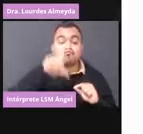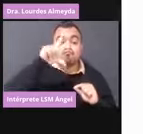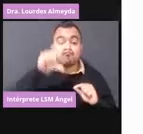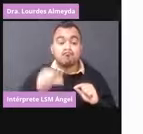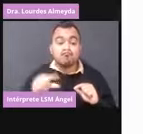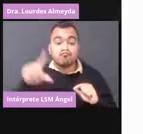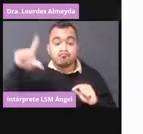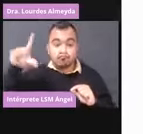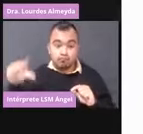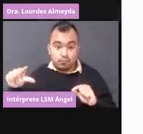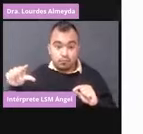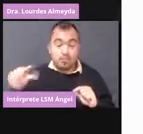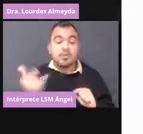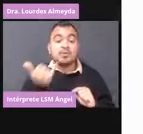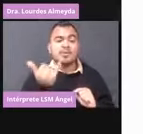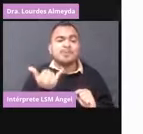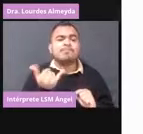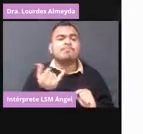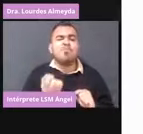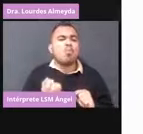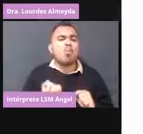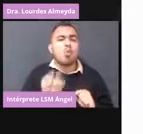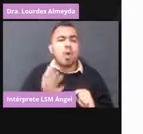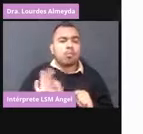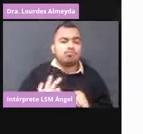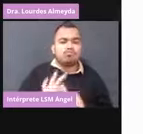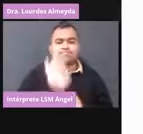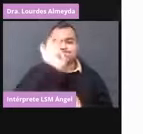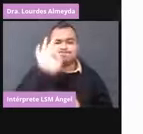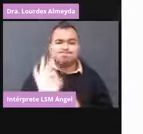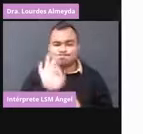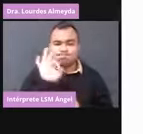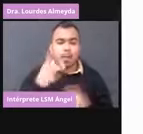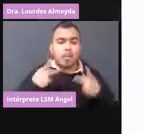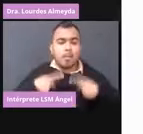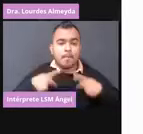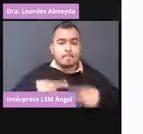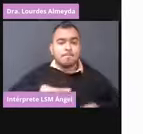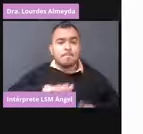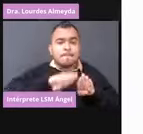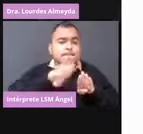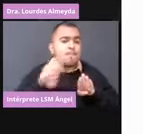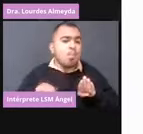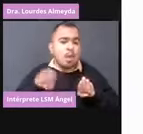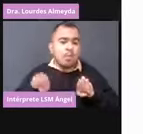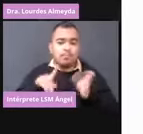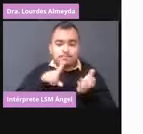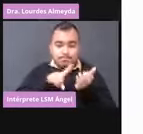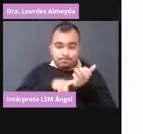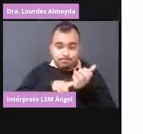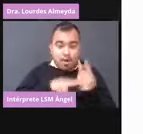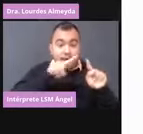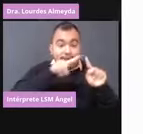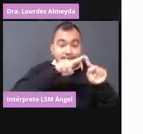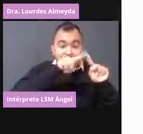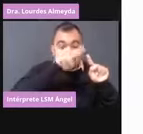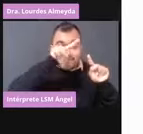letalidad está en el polígono de frecuencia que está